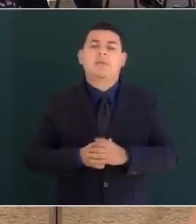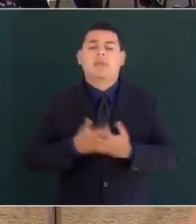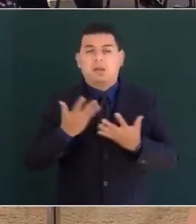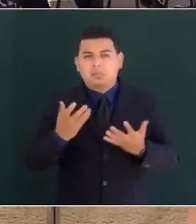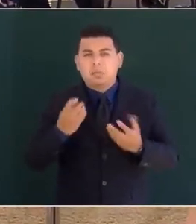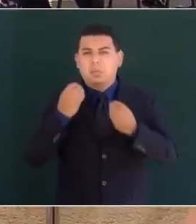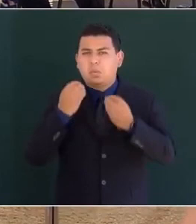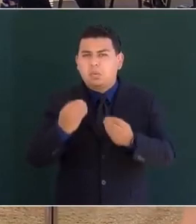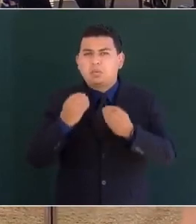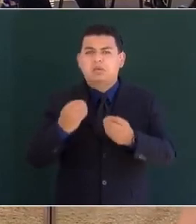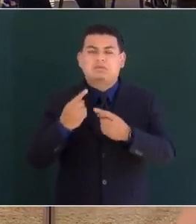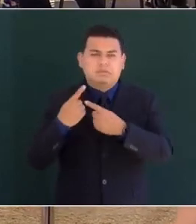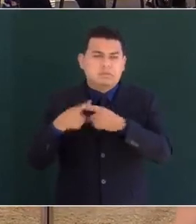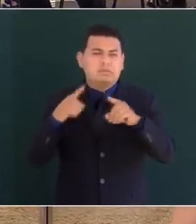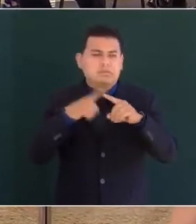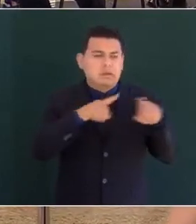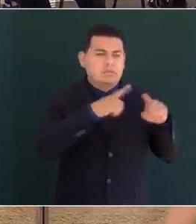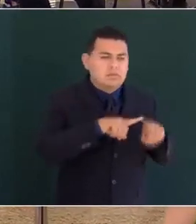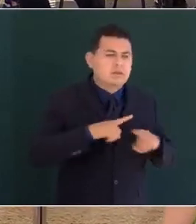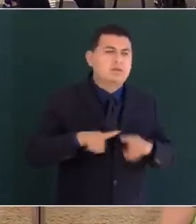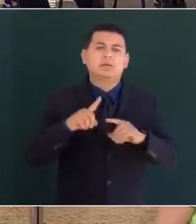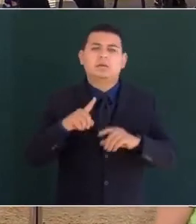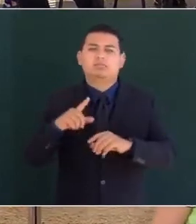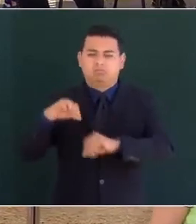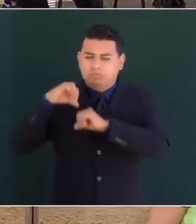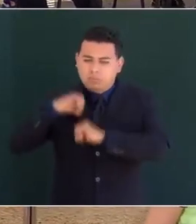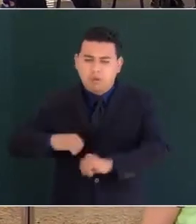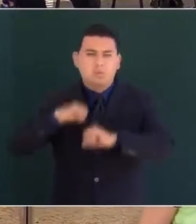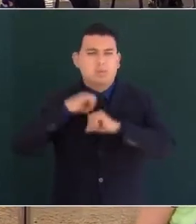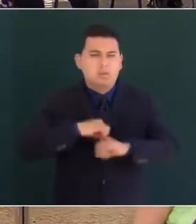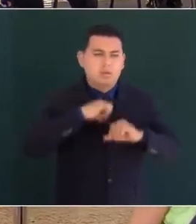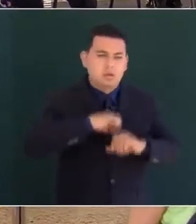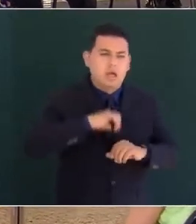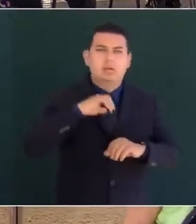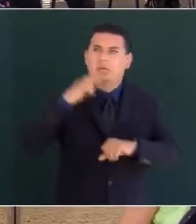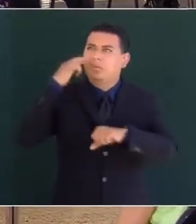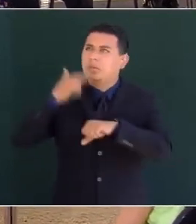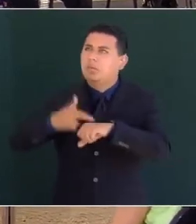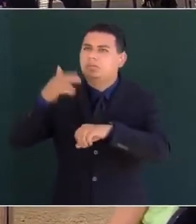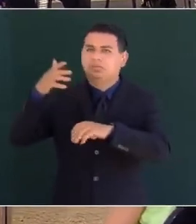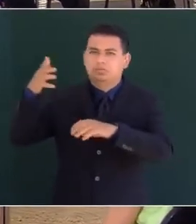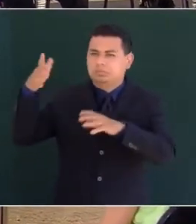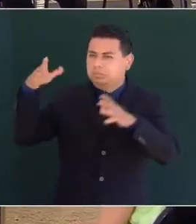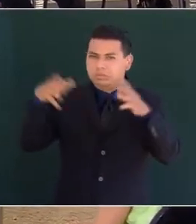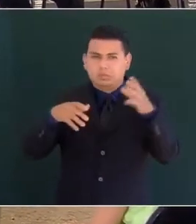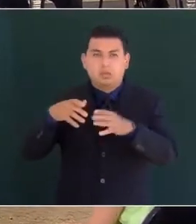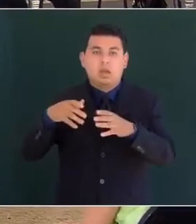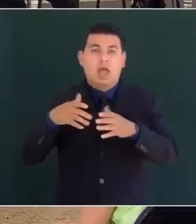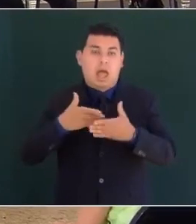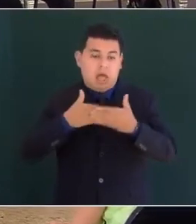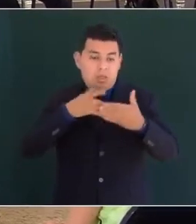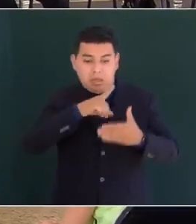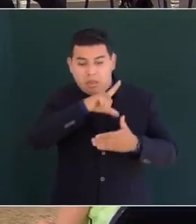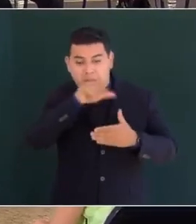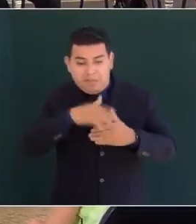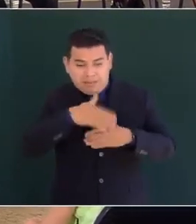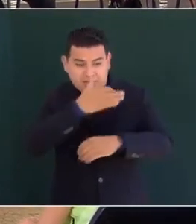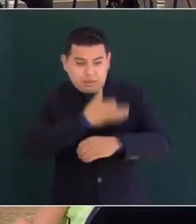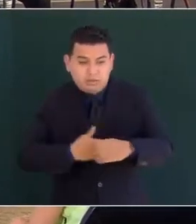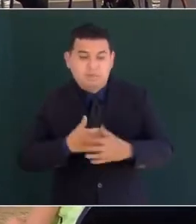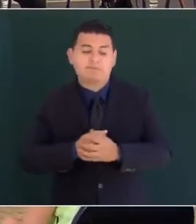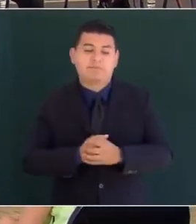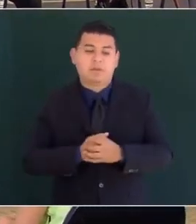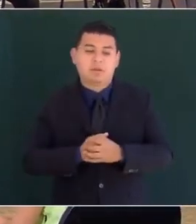imperiales o republicanos y más tarde los abanderados del progreso y los del